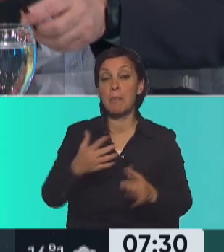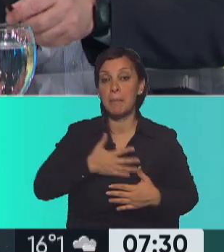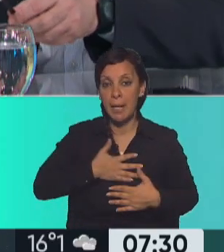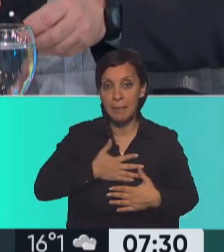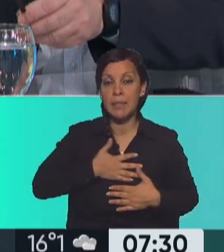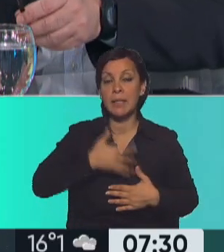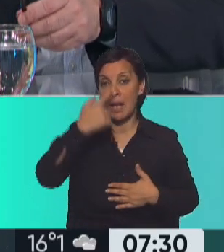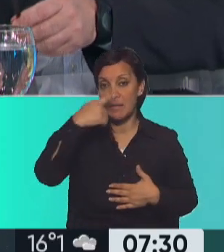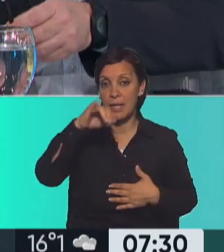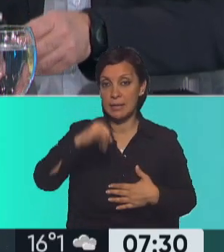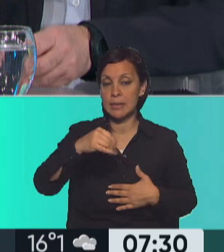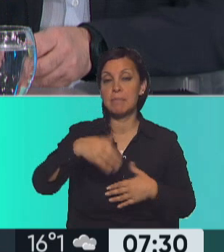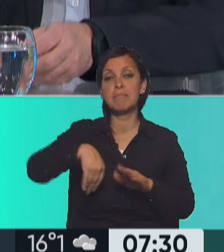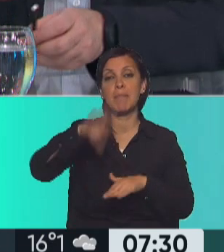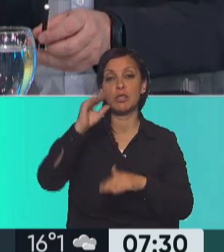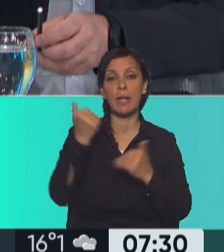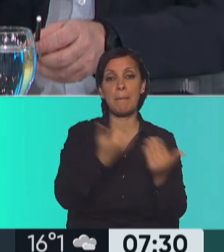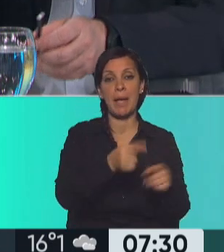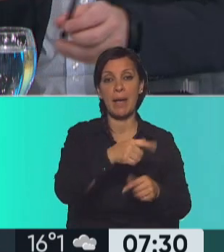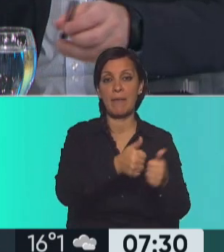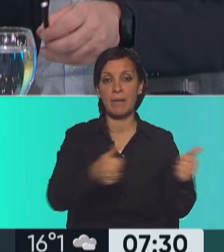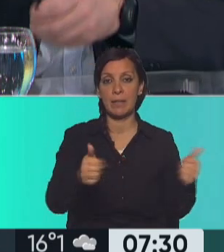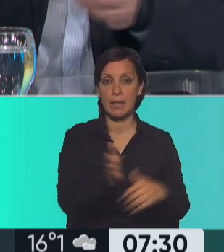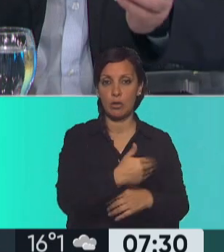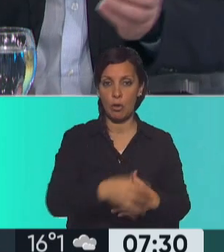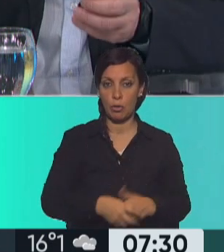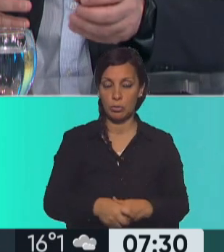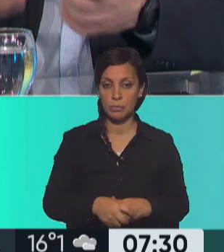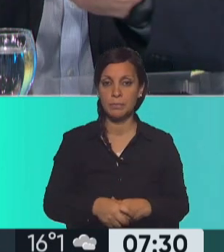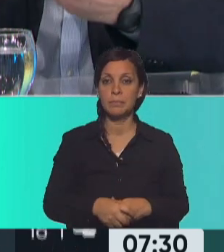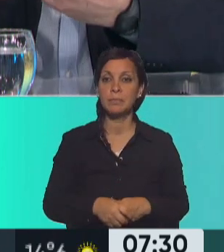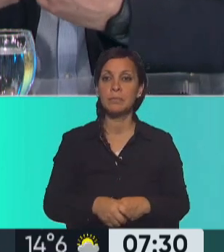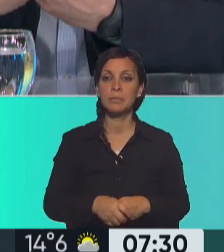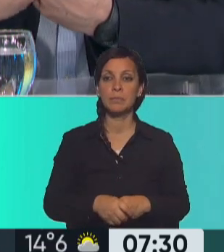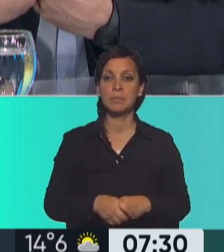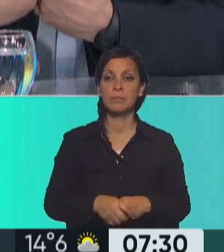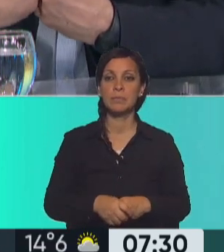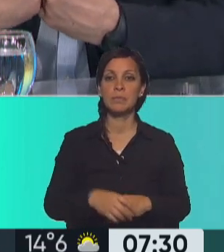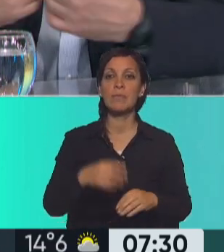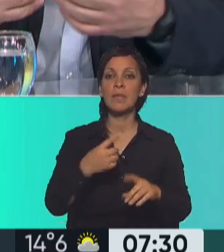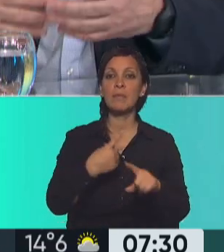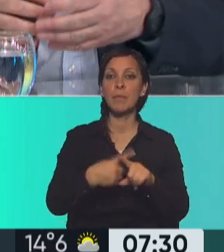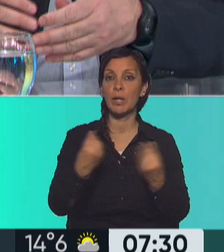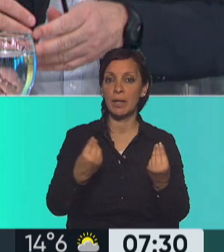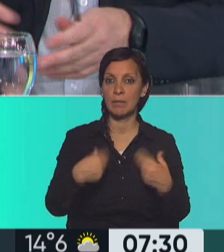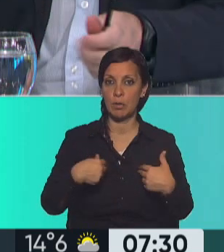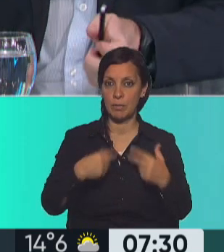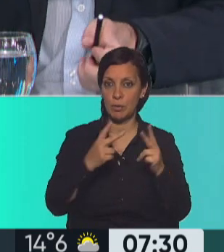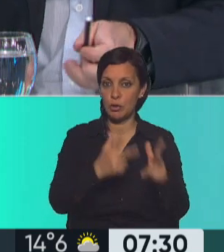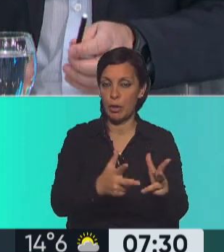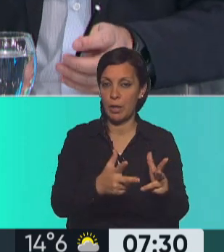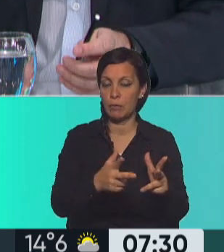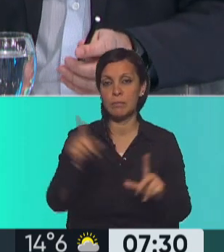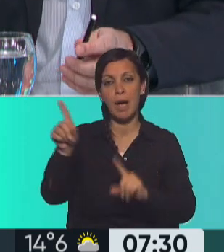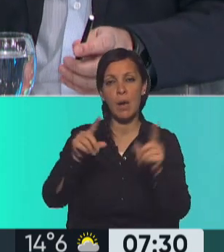ser con mayoría para el Frente de Todos. Final abierto... Por los números que particularmente yo estoy haciendo, y